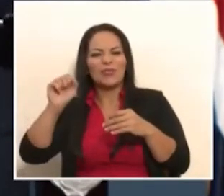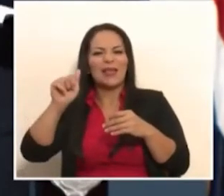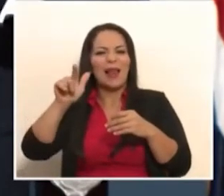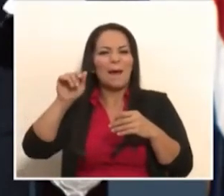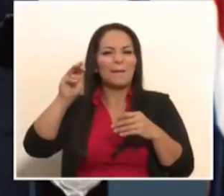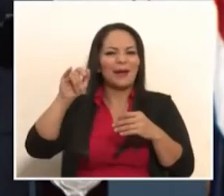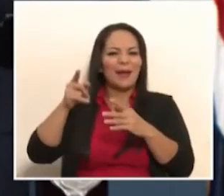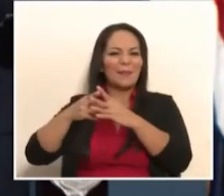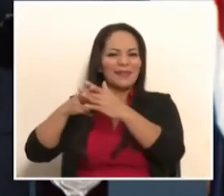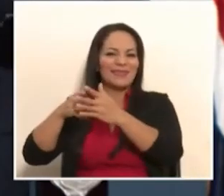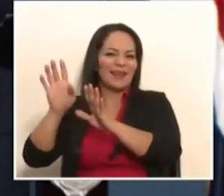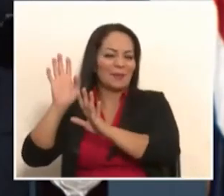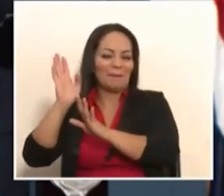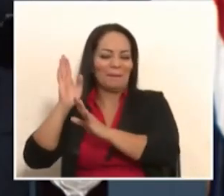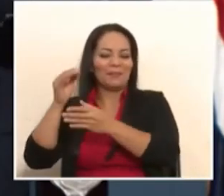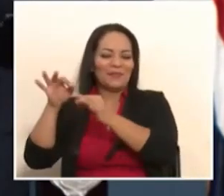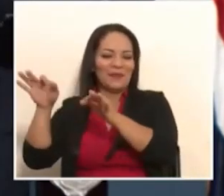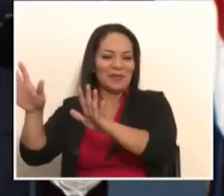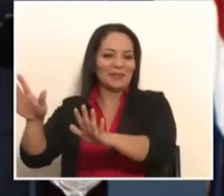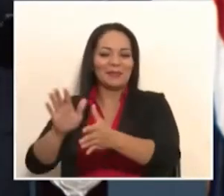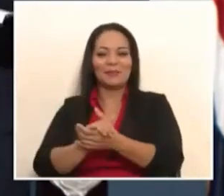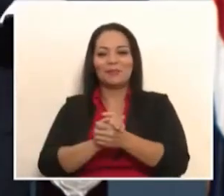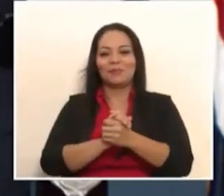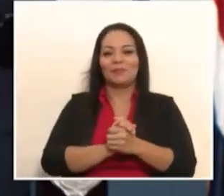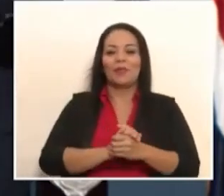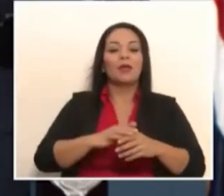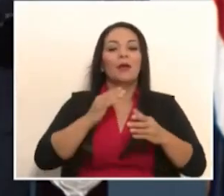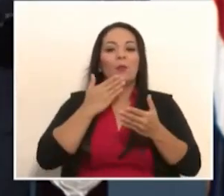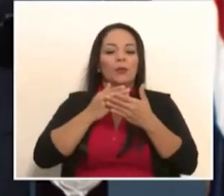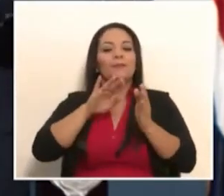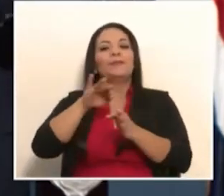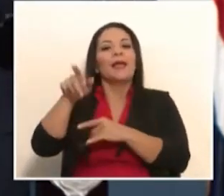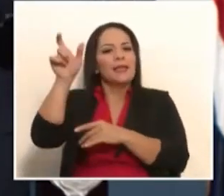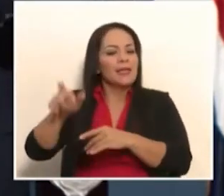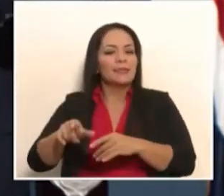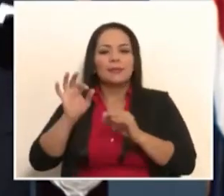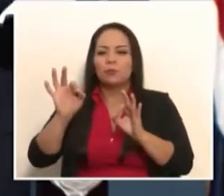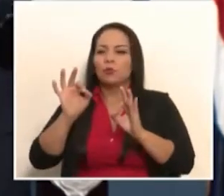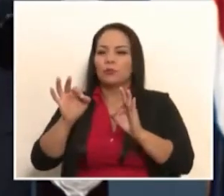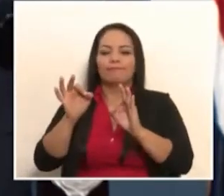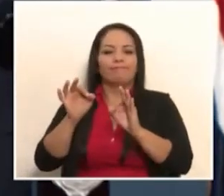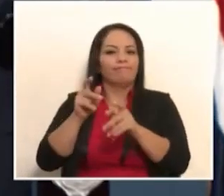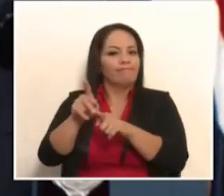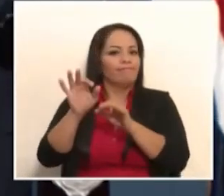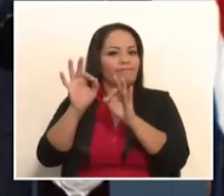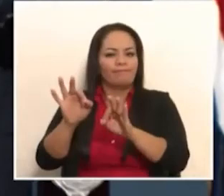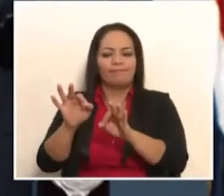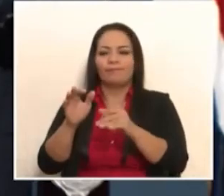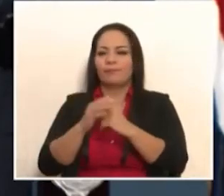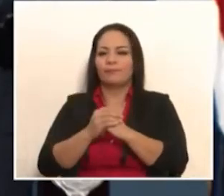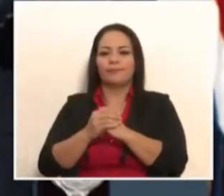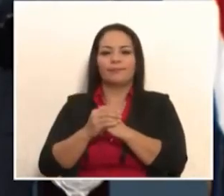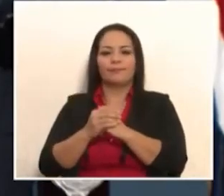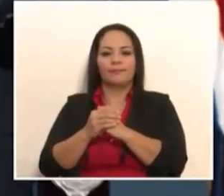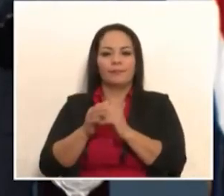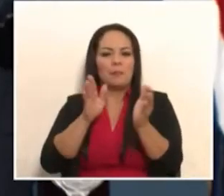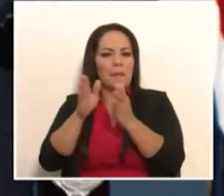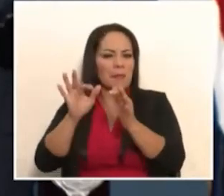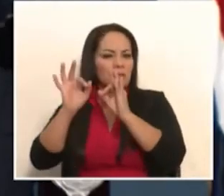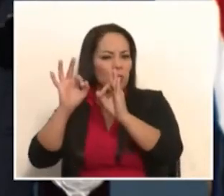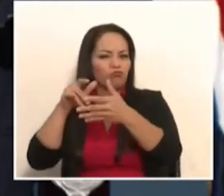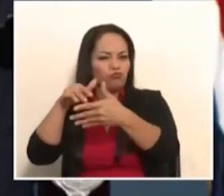tiene una enorme preparación pública, etc. Pero don Mario ya estuvo ahí,